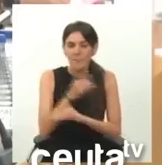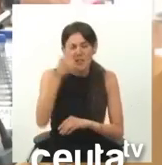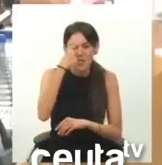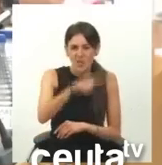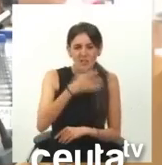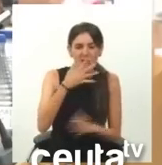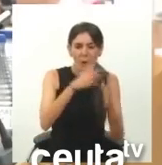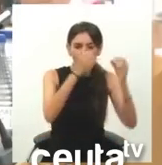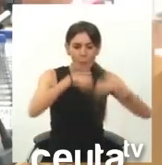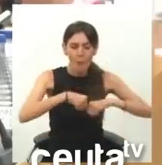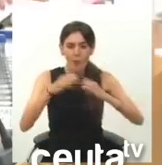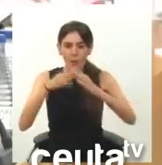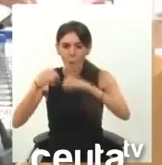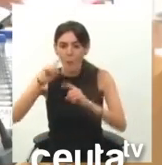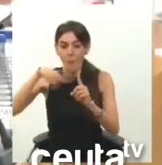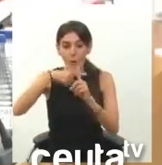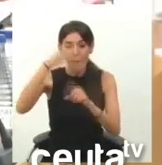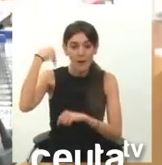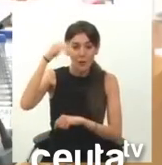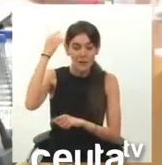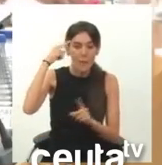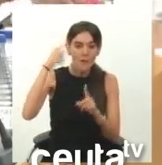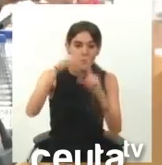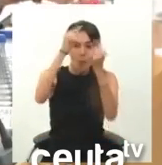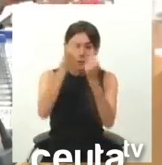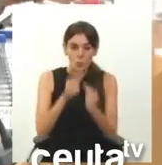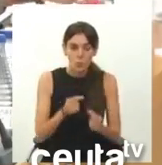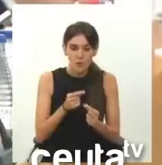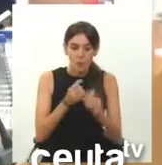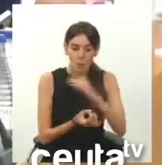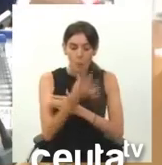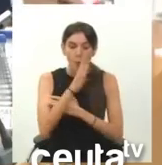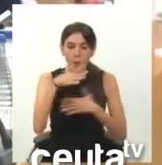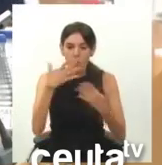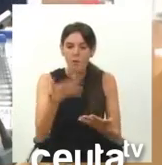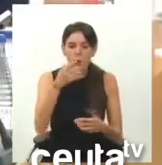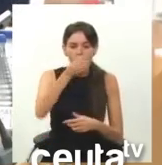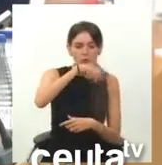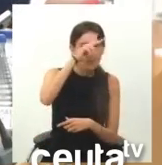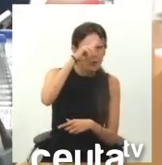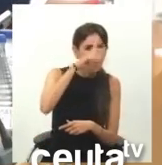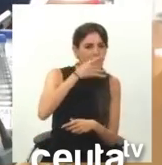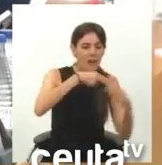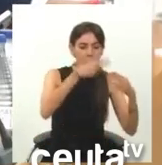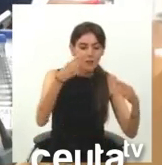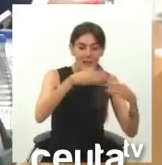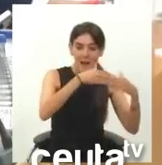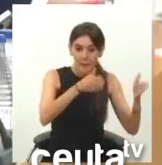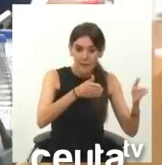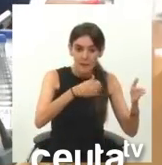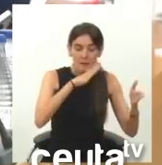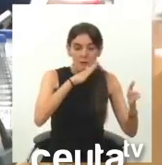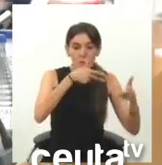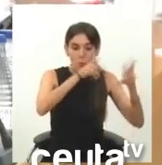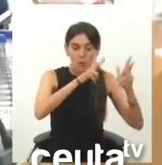tienen un pacto con los grupos pro-marroquíes para sacar adelante sus presupuestos, que ustedes están más preocupados porque la frontera está abierta para que haya un